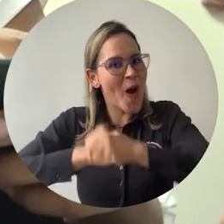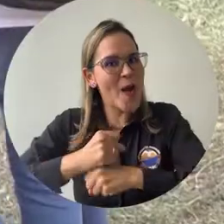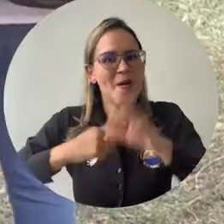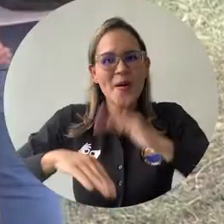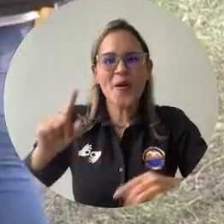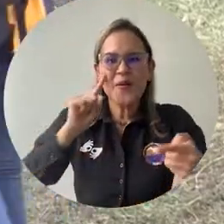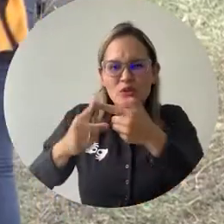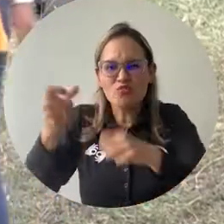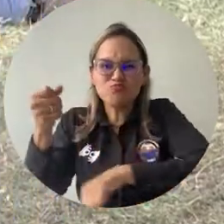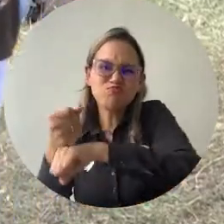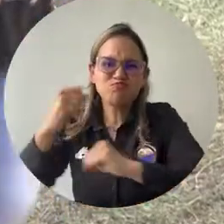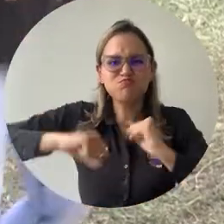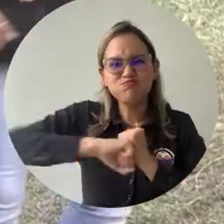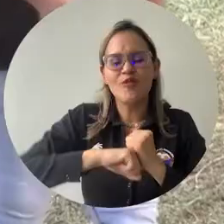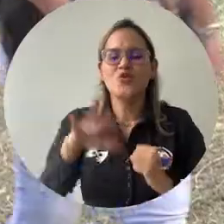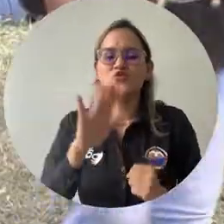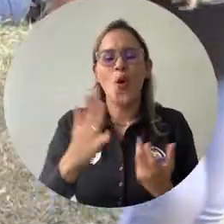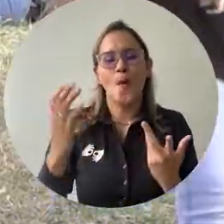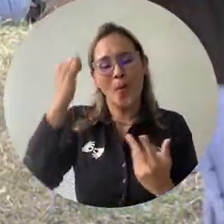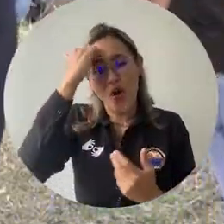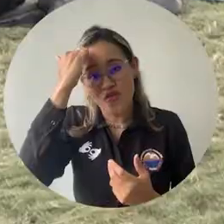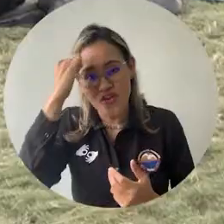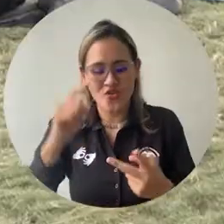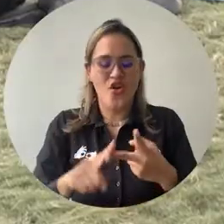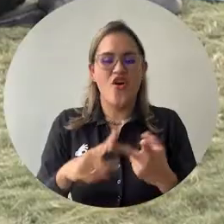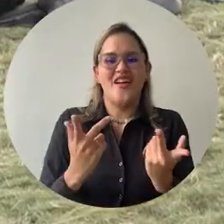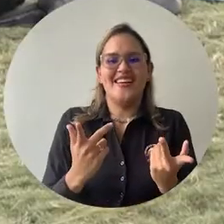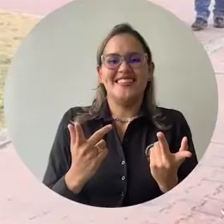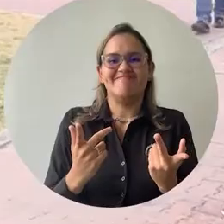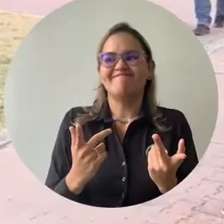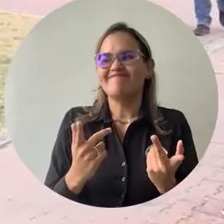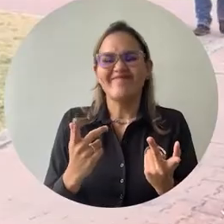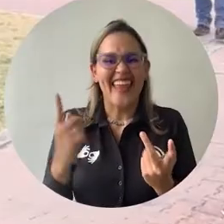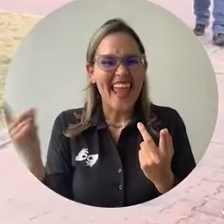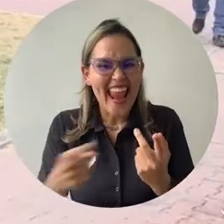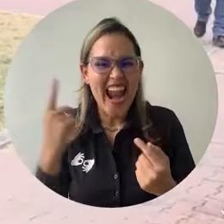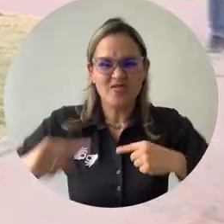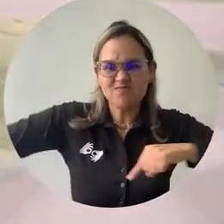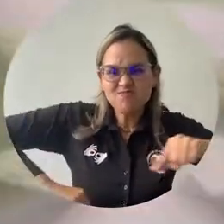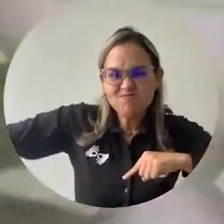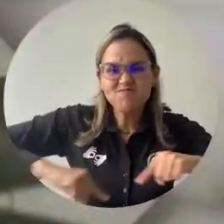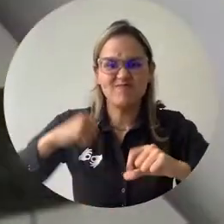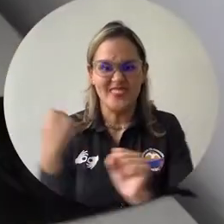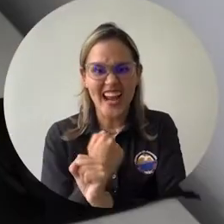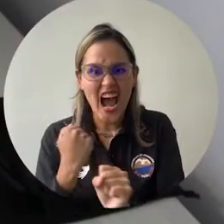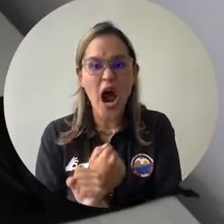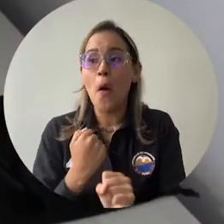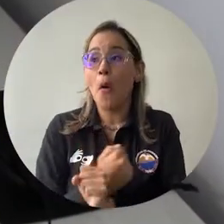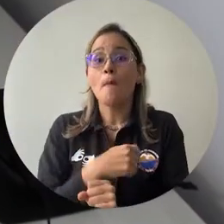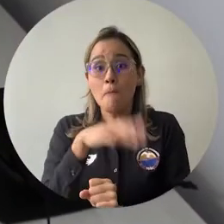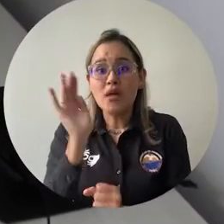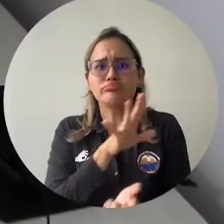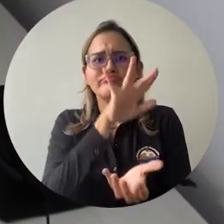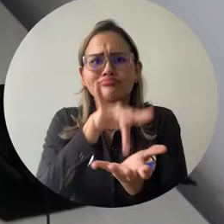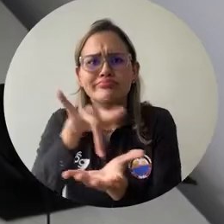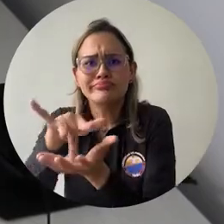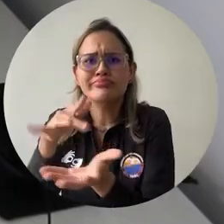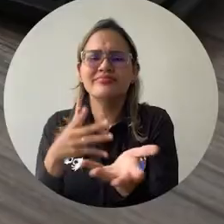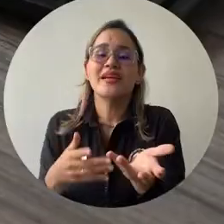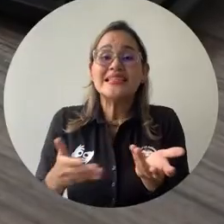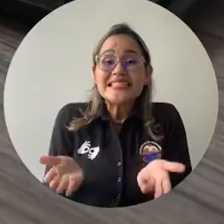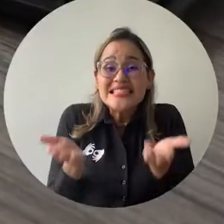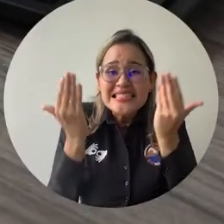estudiantes, docentes, funcionarios y contratistas de la Universidad del Magdalena, quienes tienen la posibilidad de participar en reuniones de